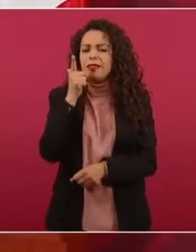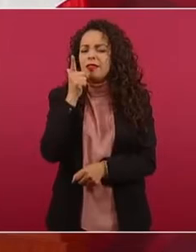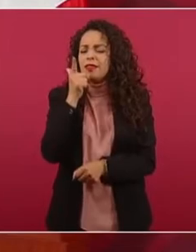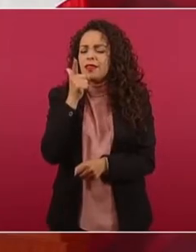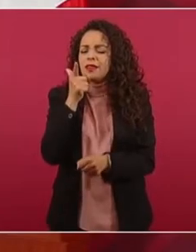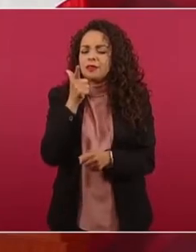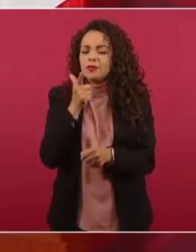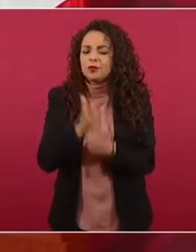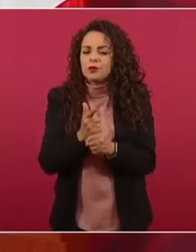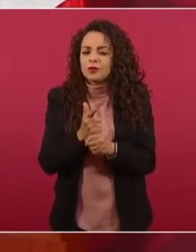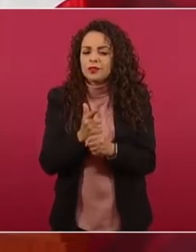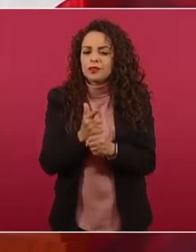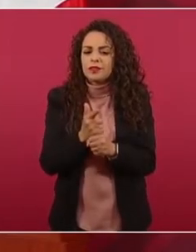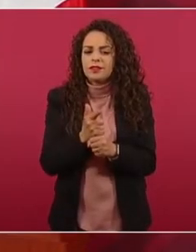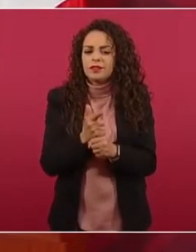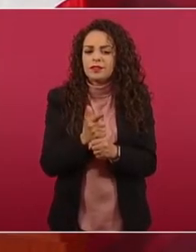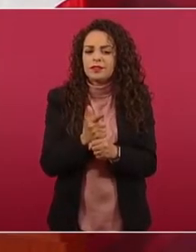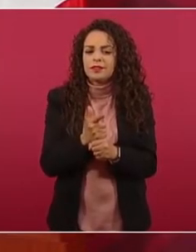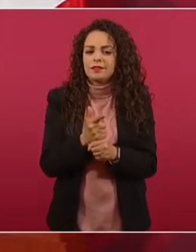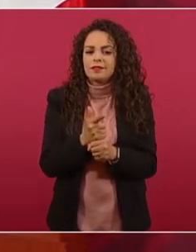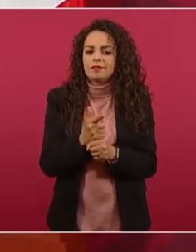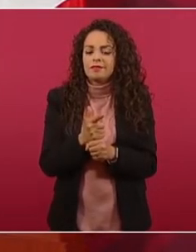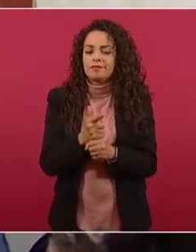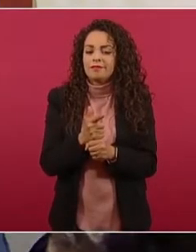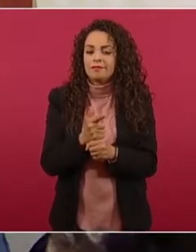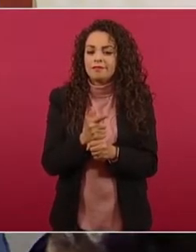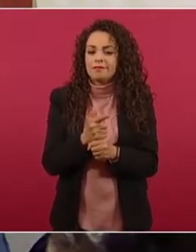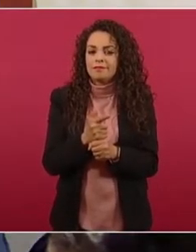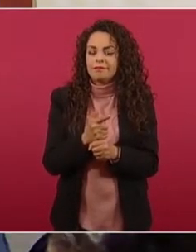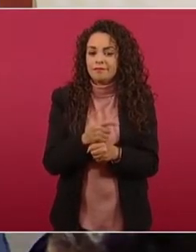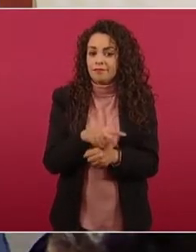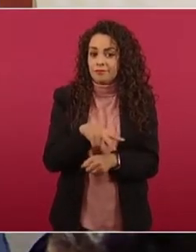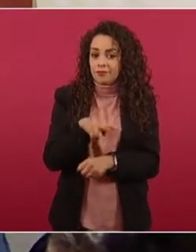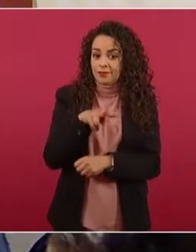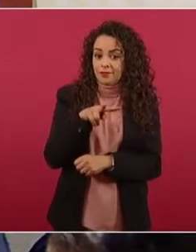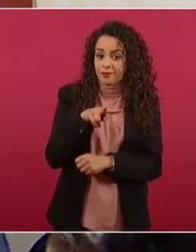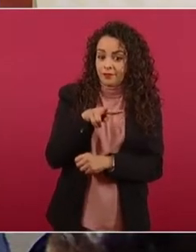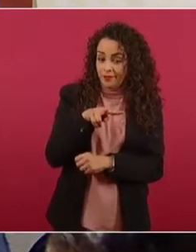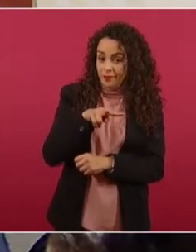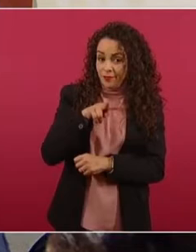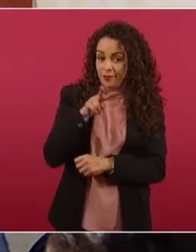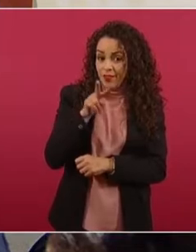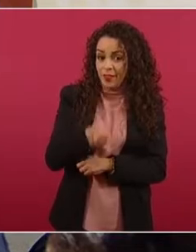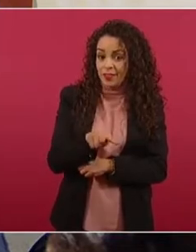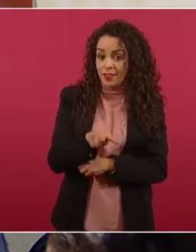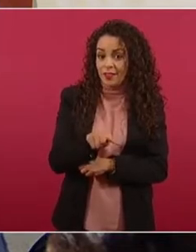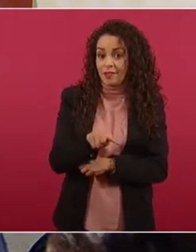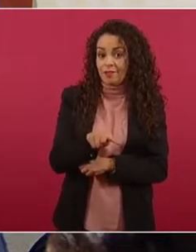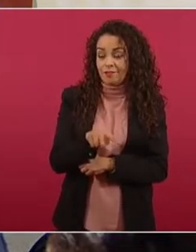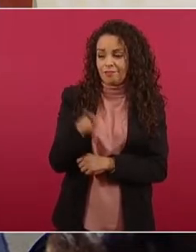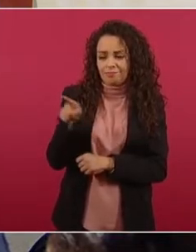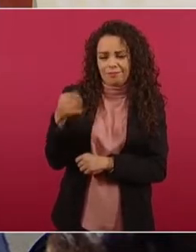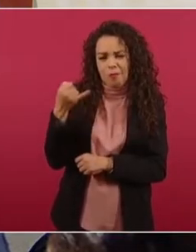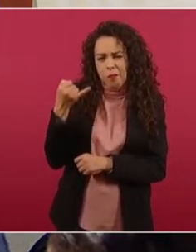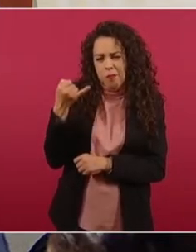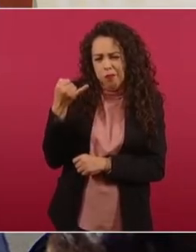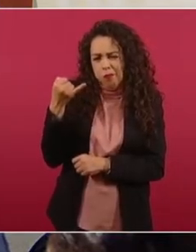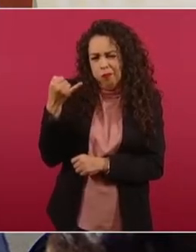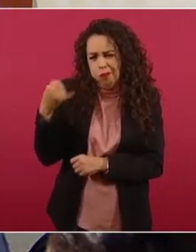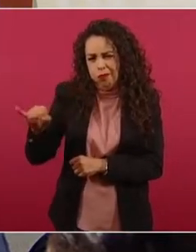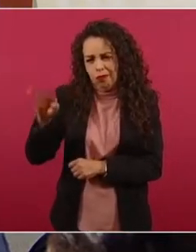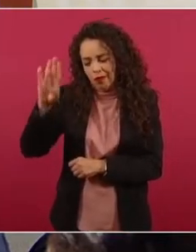si es que el absurdo puede medirse o